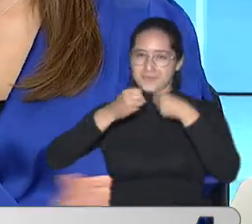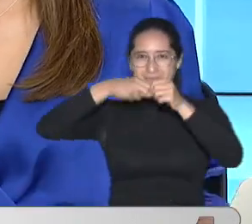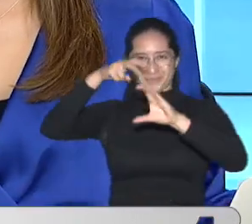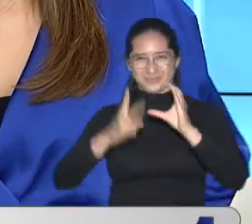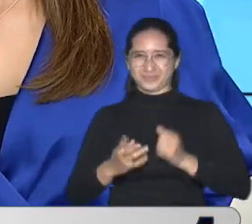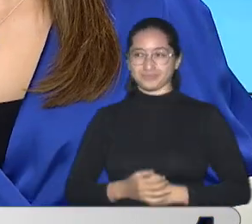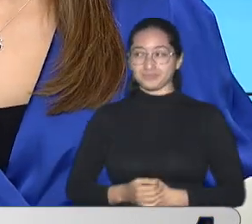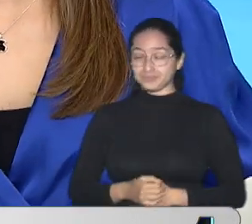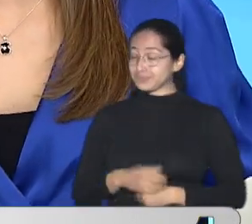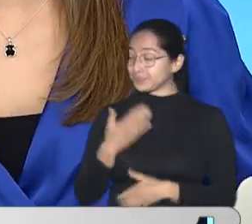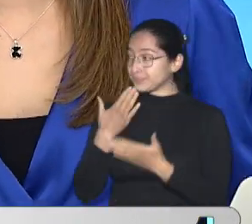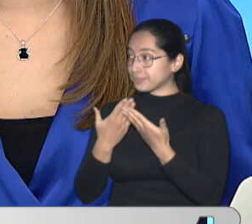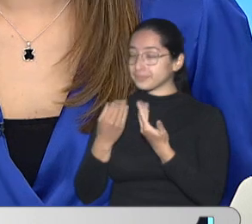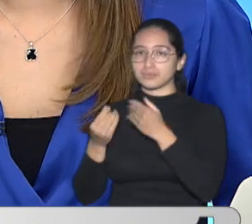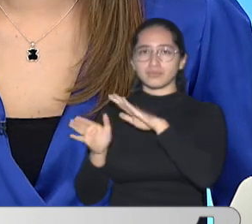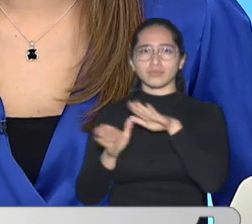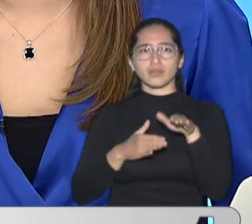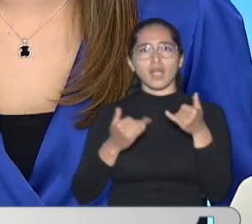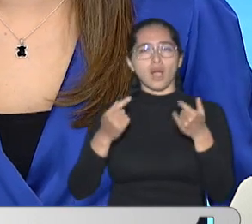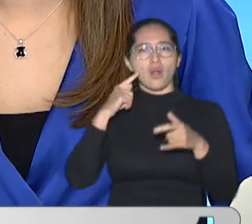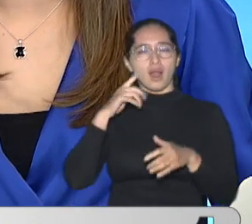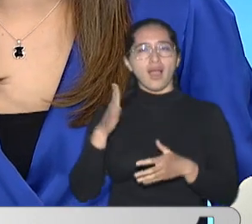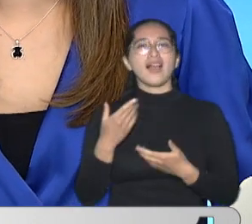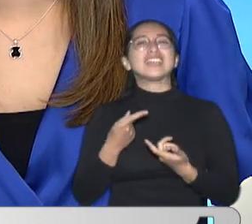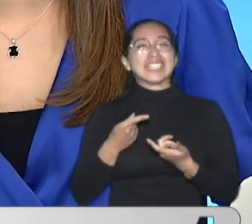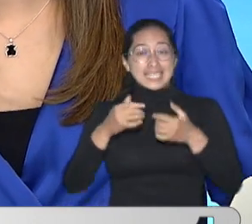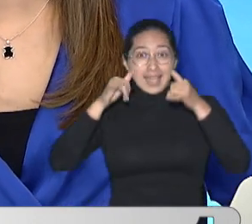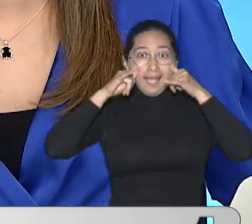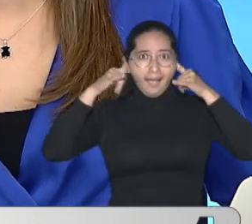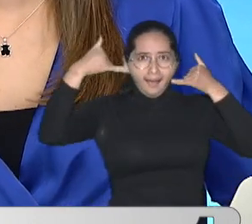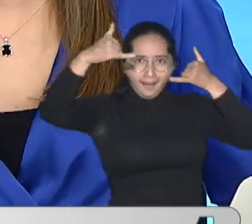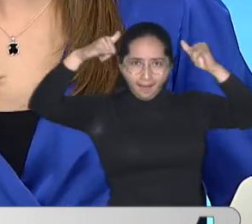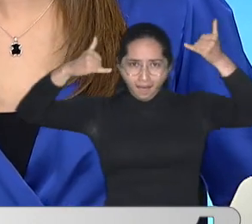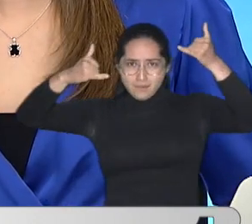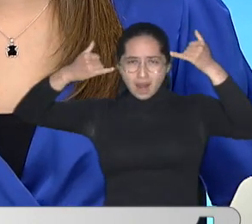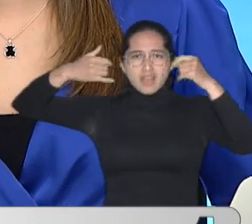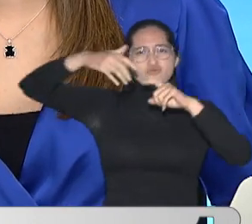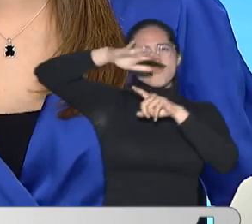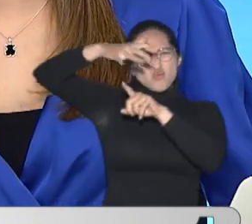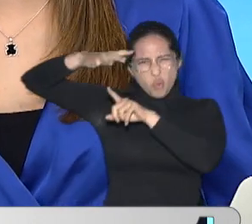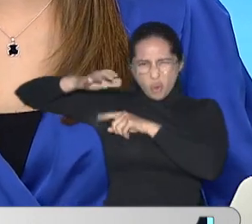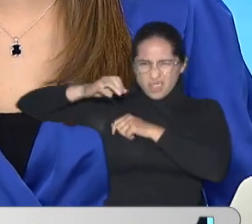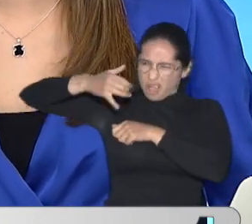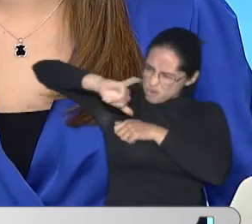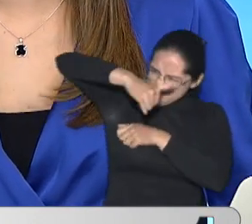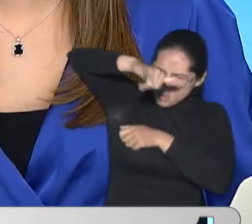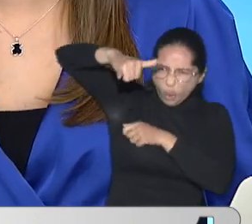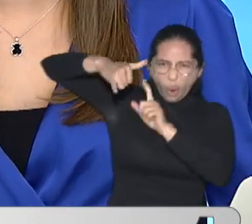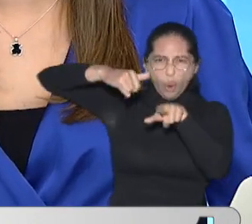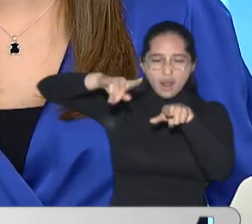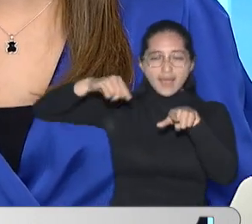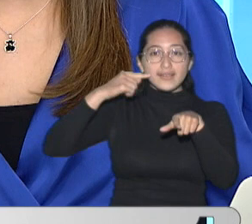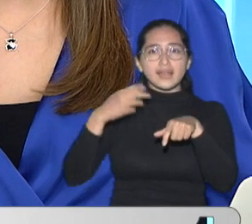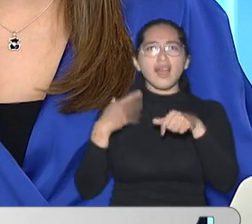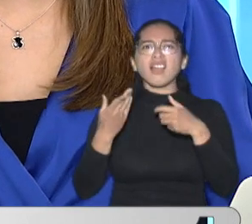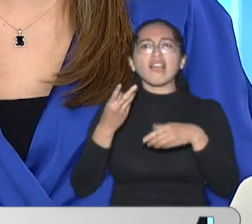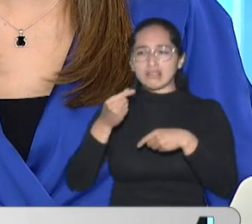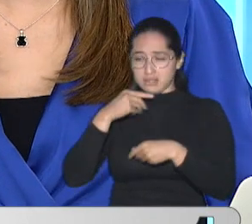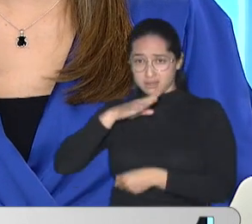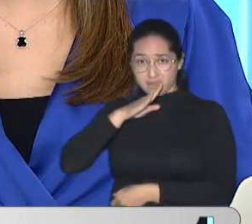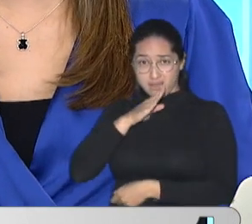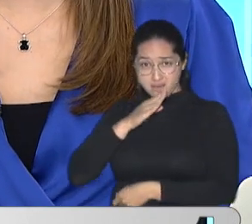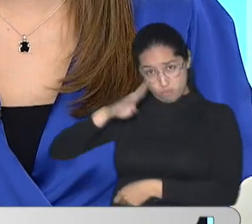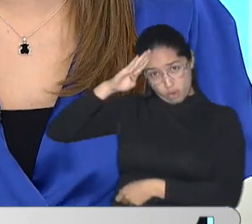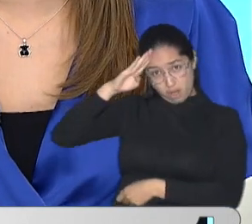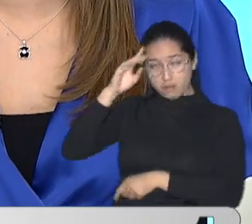Muchas gracias Y con cámaras De seguridad GPS Y hasta drones Delincuentes Están identificando A sus víctimas En la localidad De